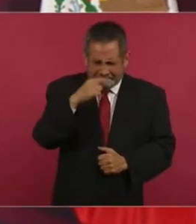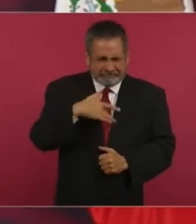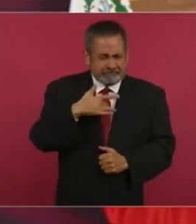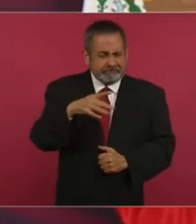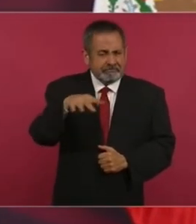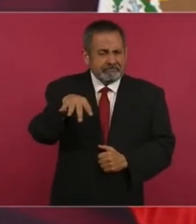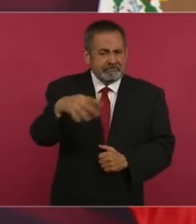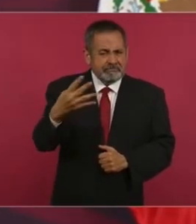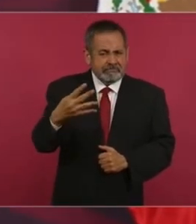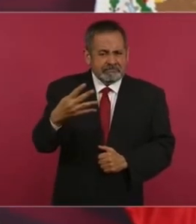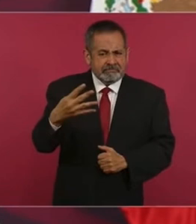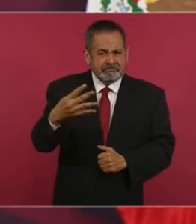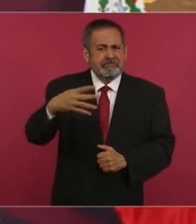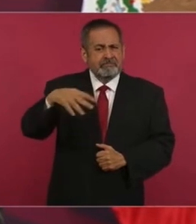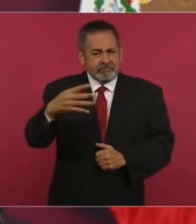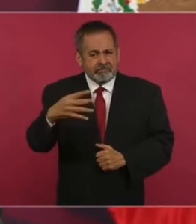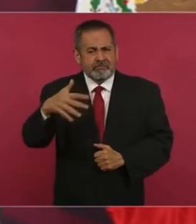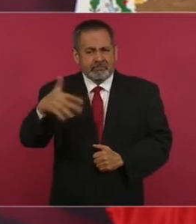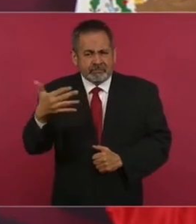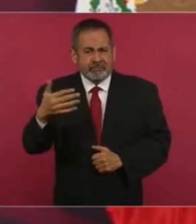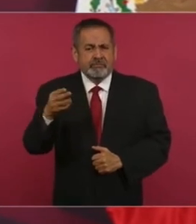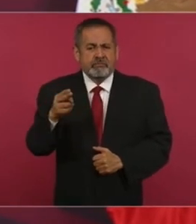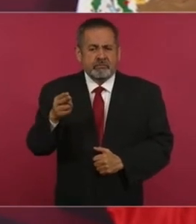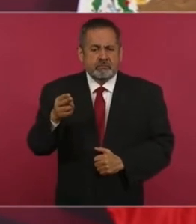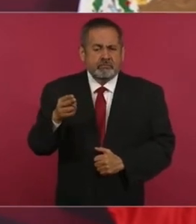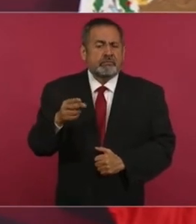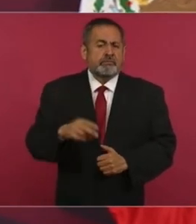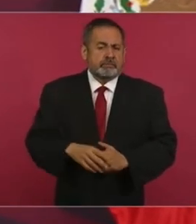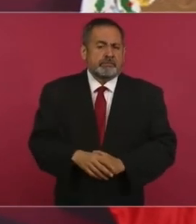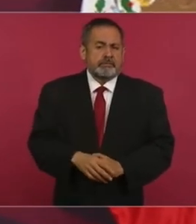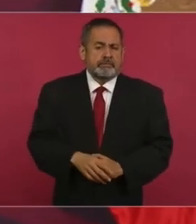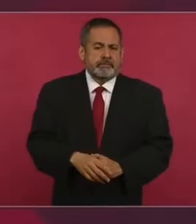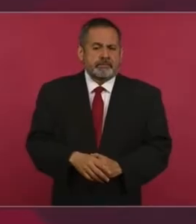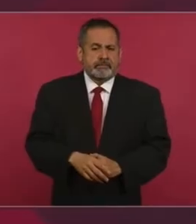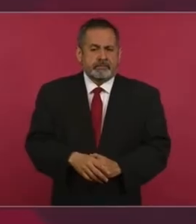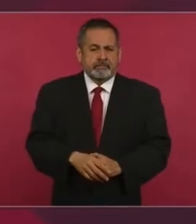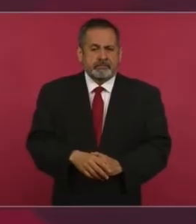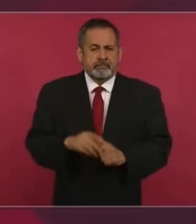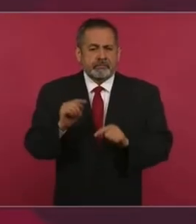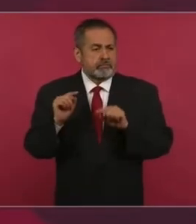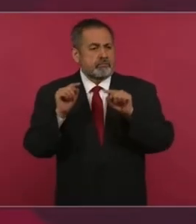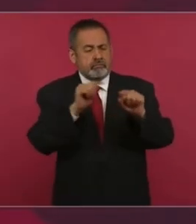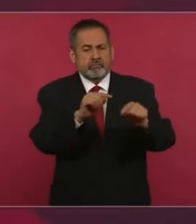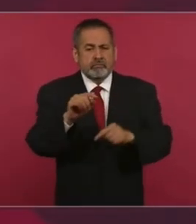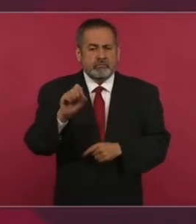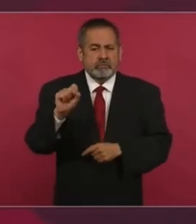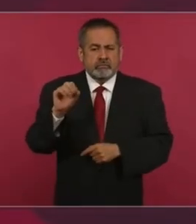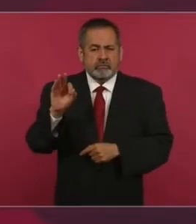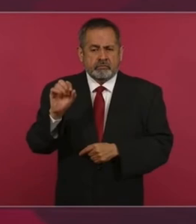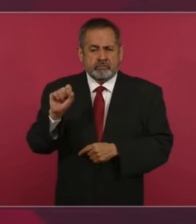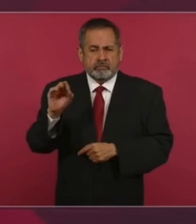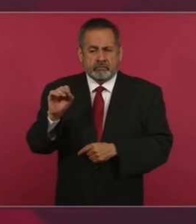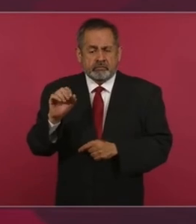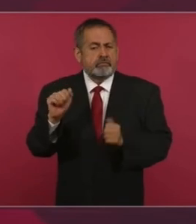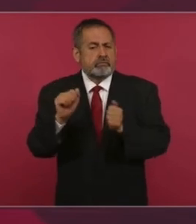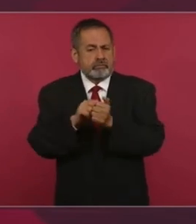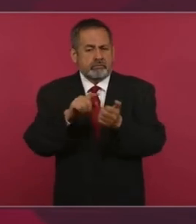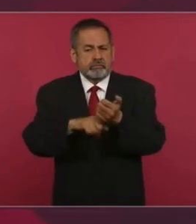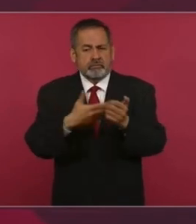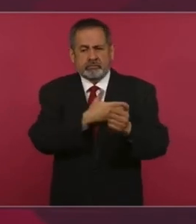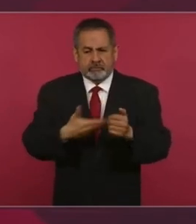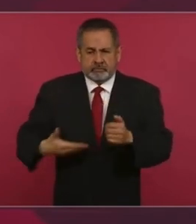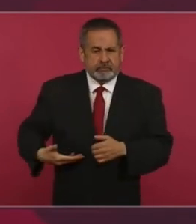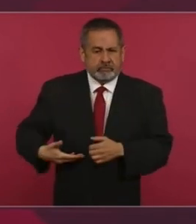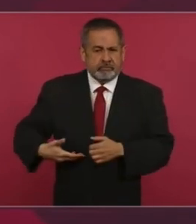14 y 15 de noviembre, vamos a estar en San Francisco con el presidente de San